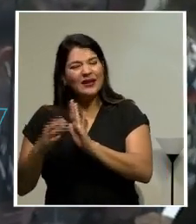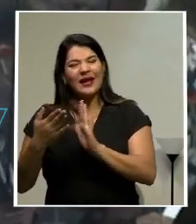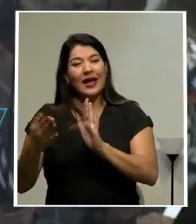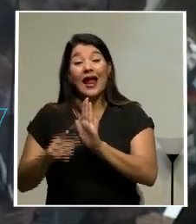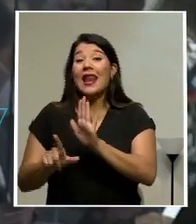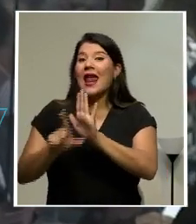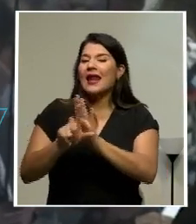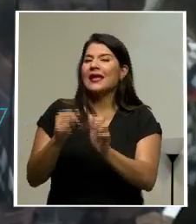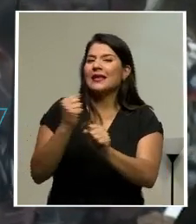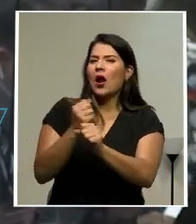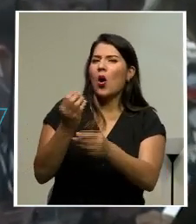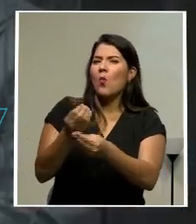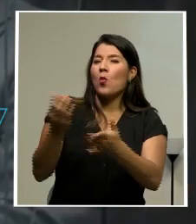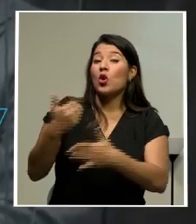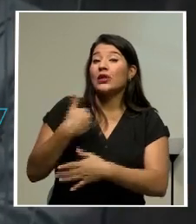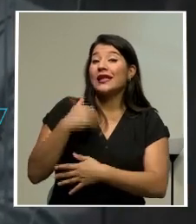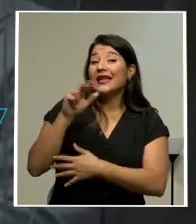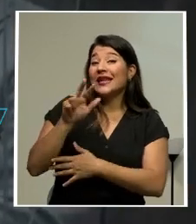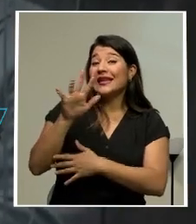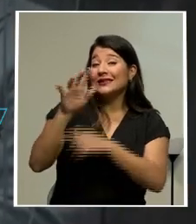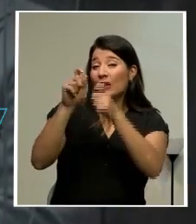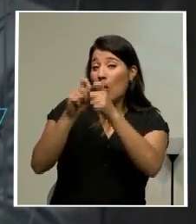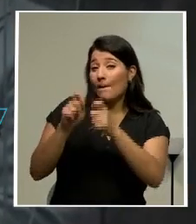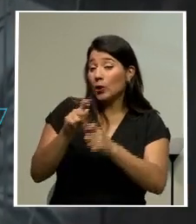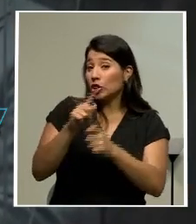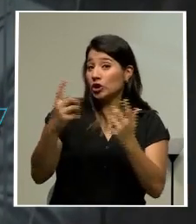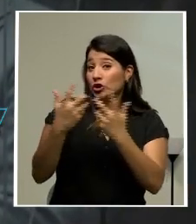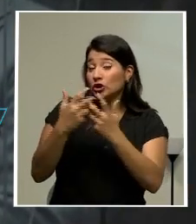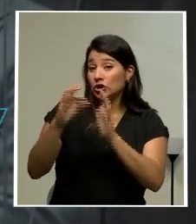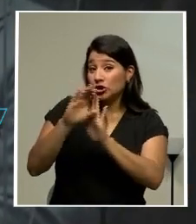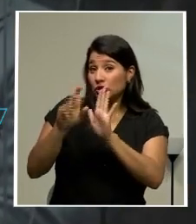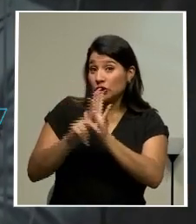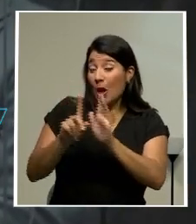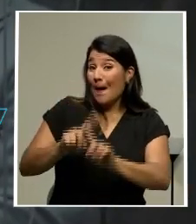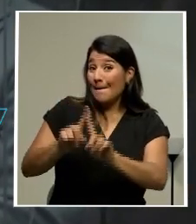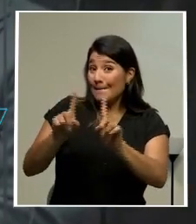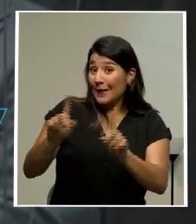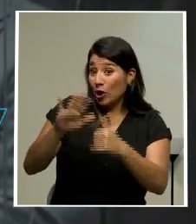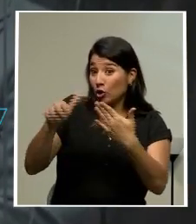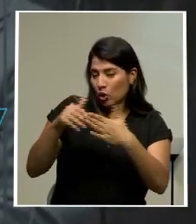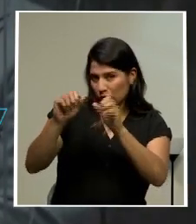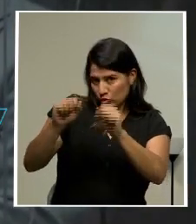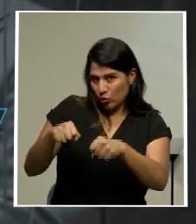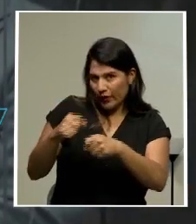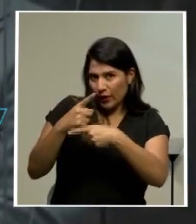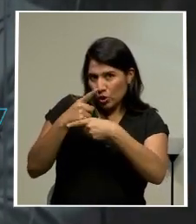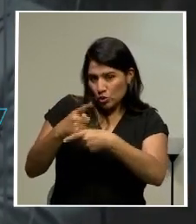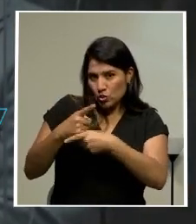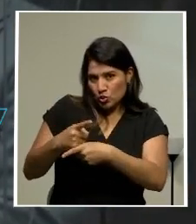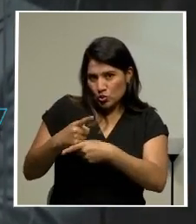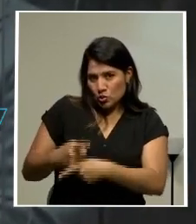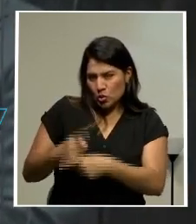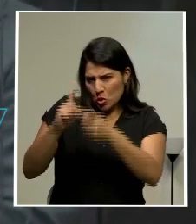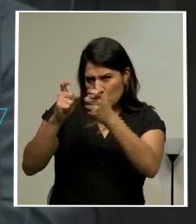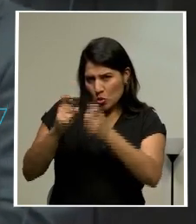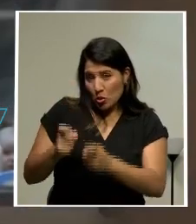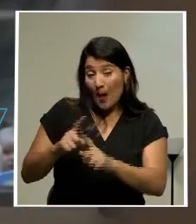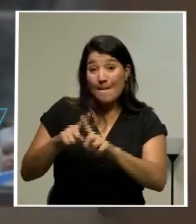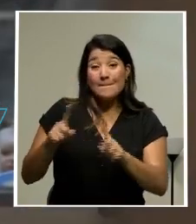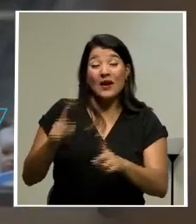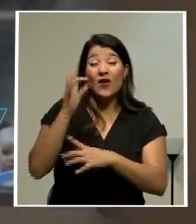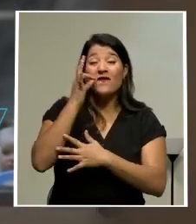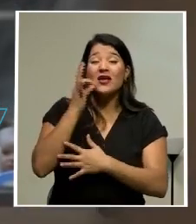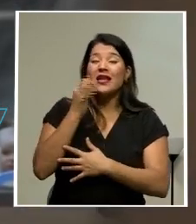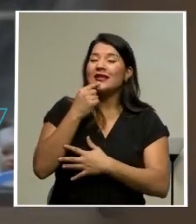público tiene cerca de 30 inconstitucionalidades, sin embargo, todas ellas son enmendables. Sobre el tema, Figueres se limitó a decir que